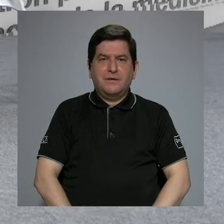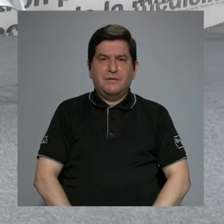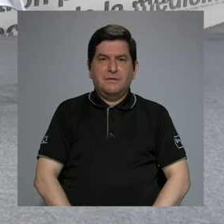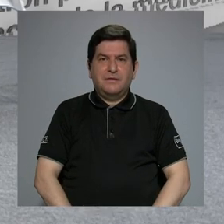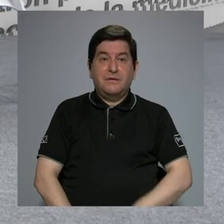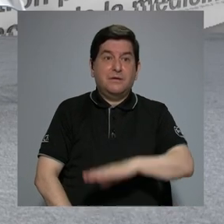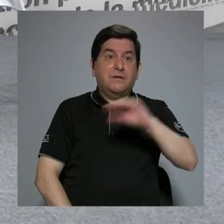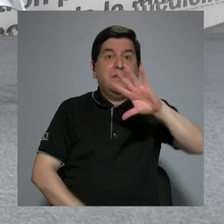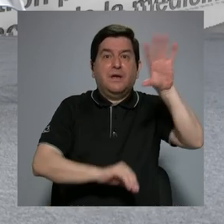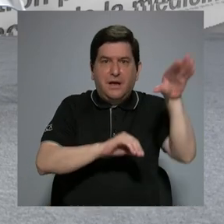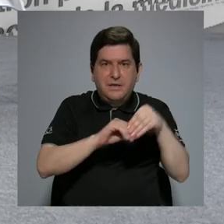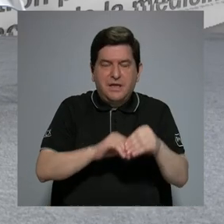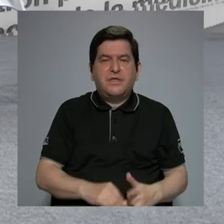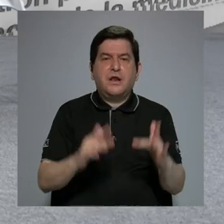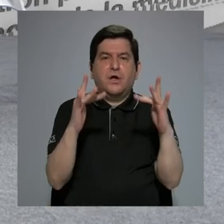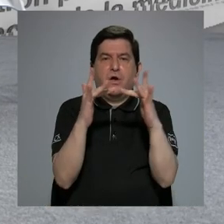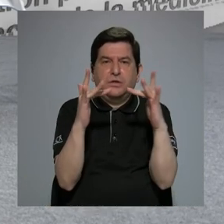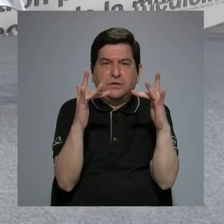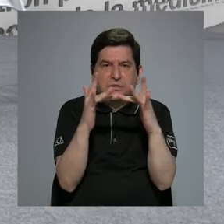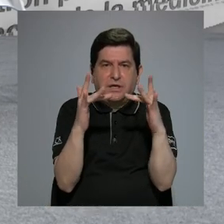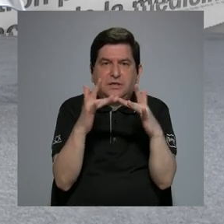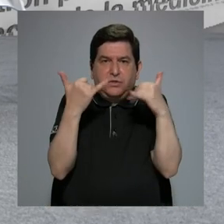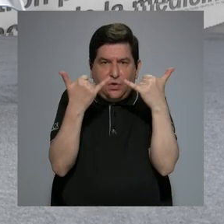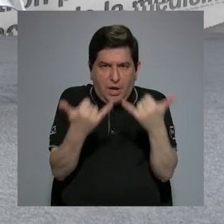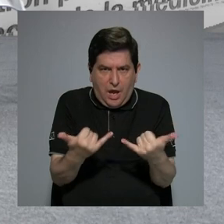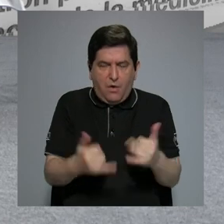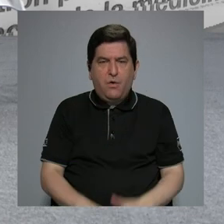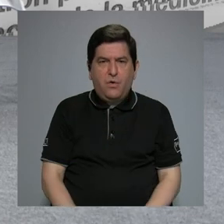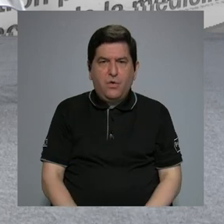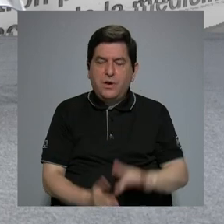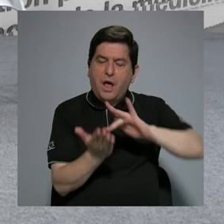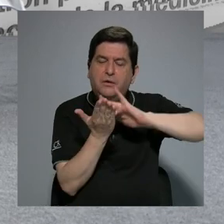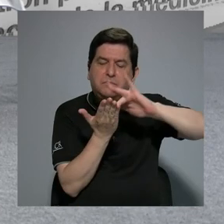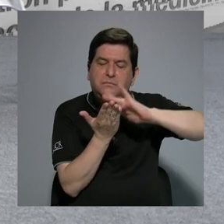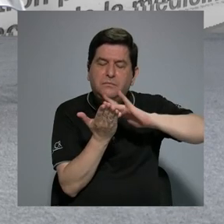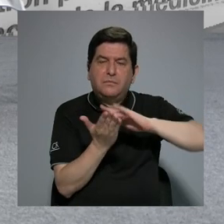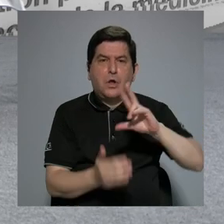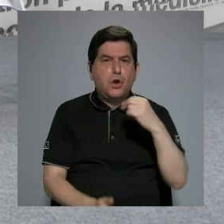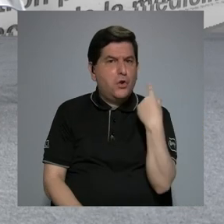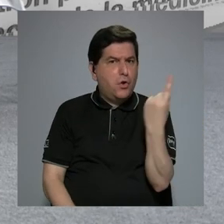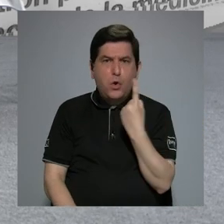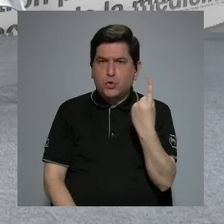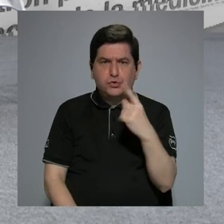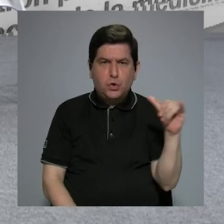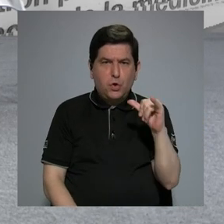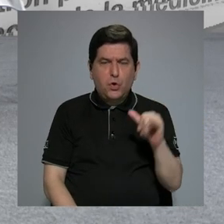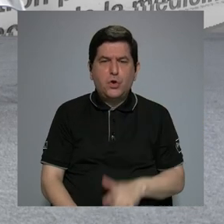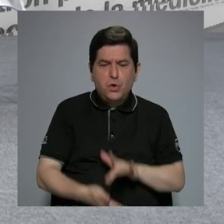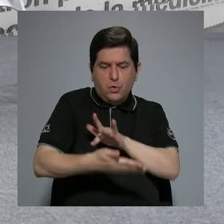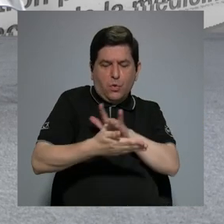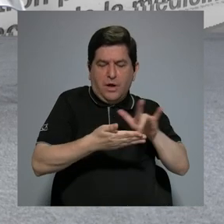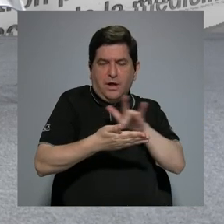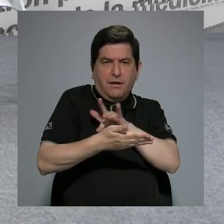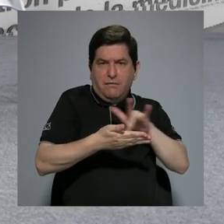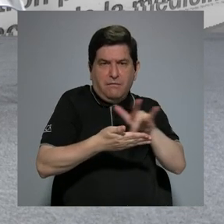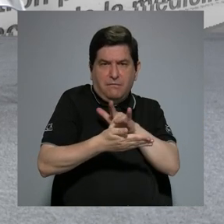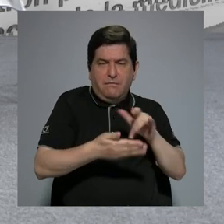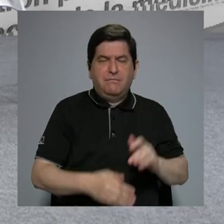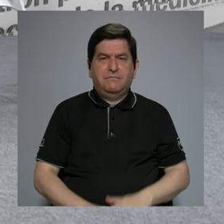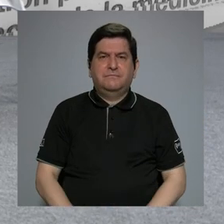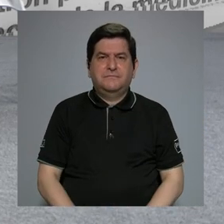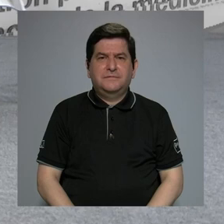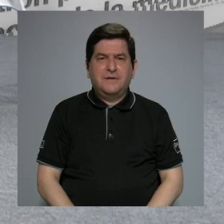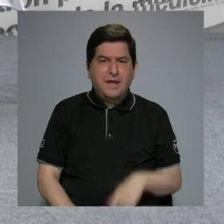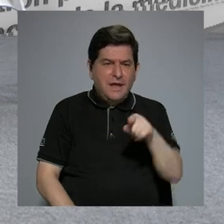la conectividad que hoy tenemos en aparatos móviles, no solo el celular, sino la tablet y demás, que